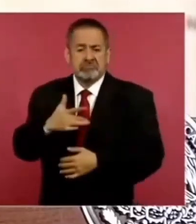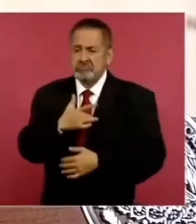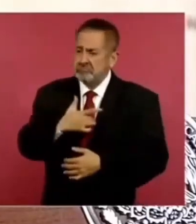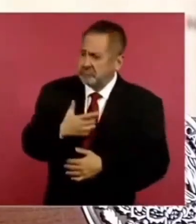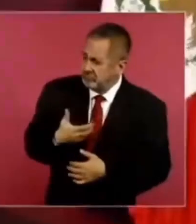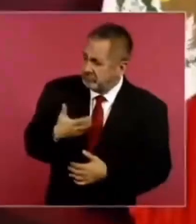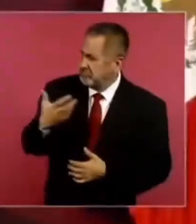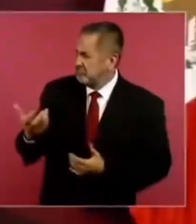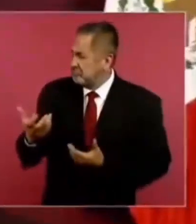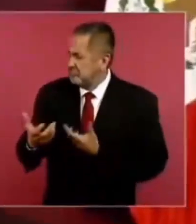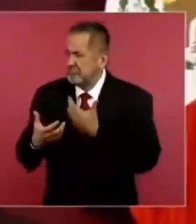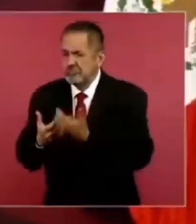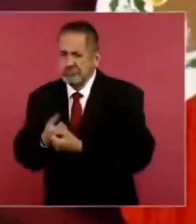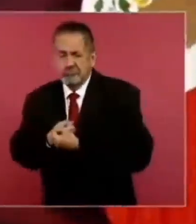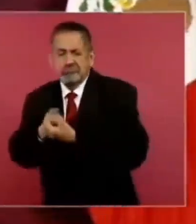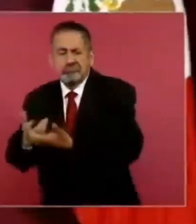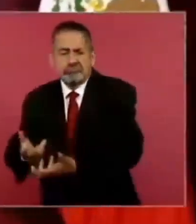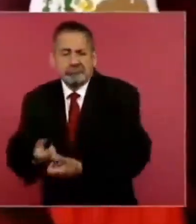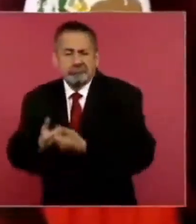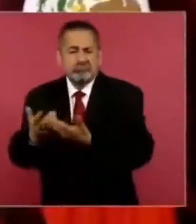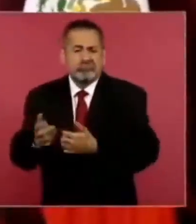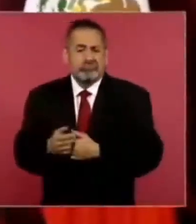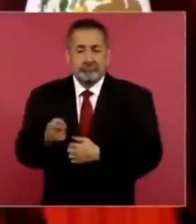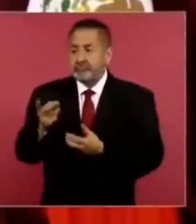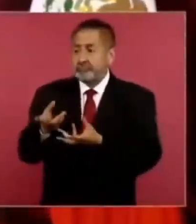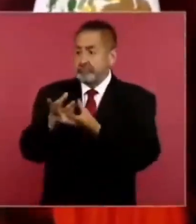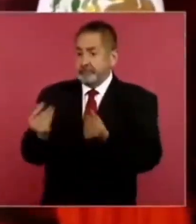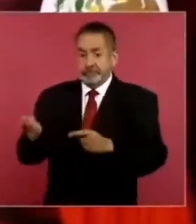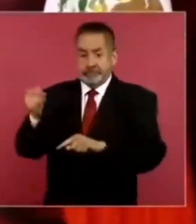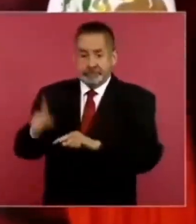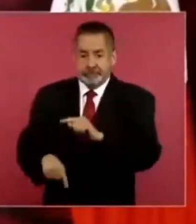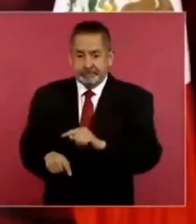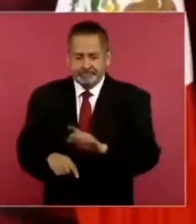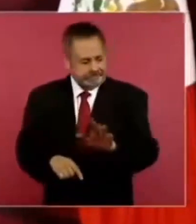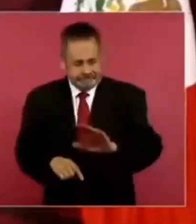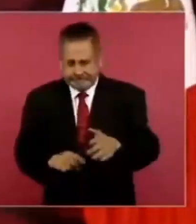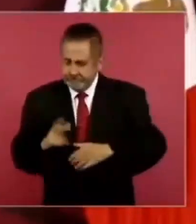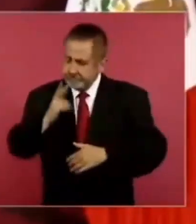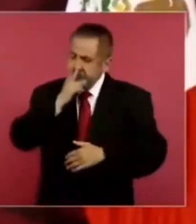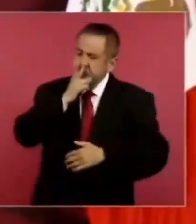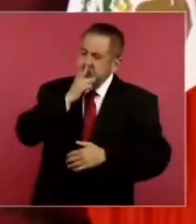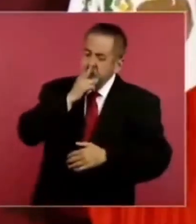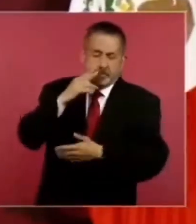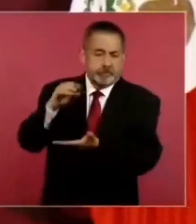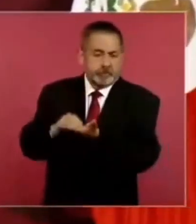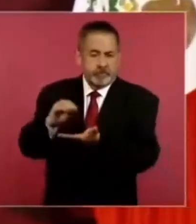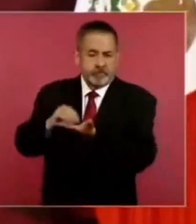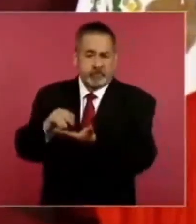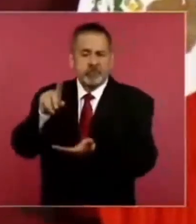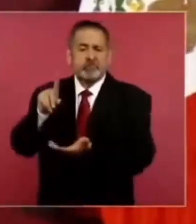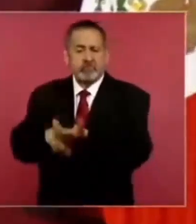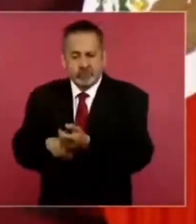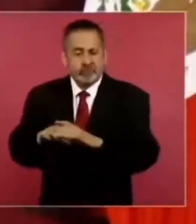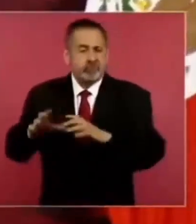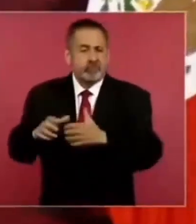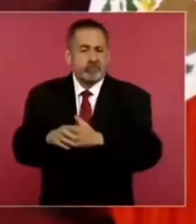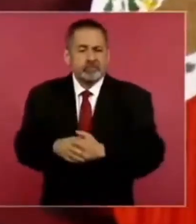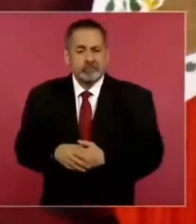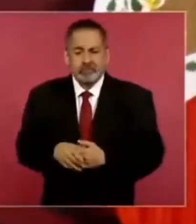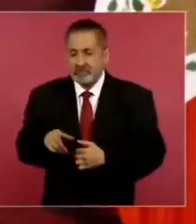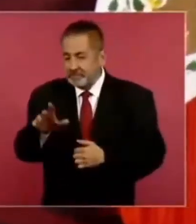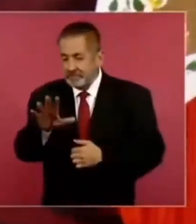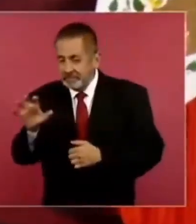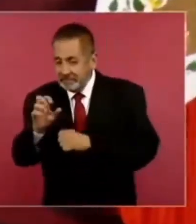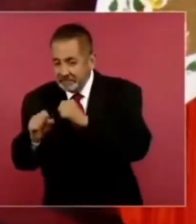Y eso no desapareció porque no tiene 500